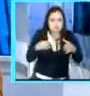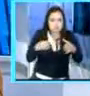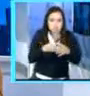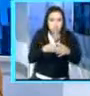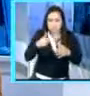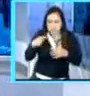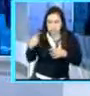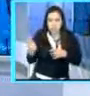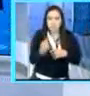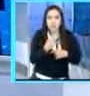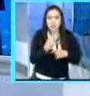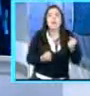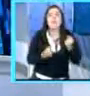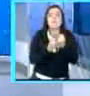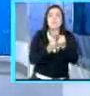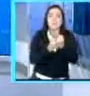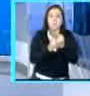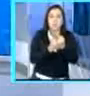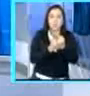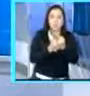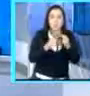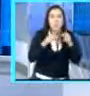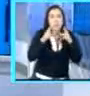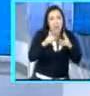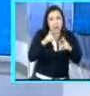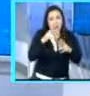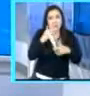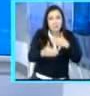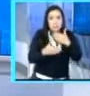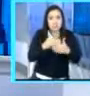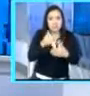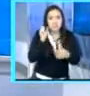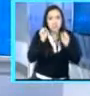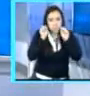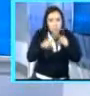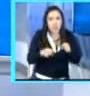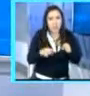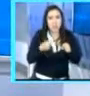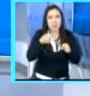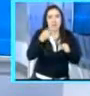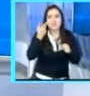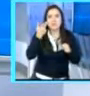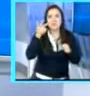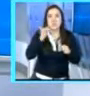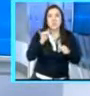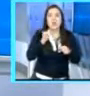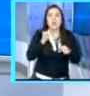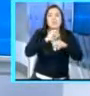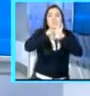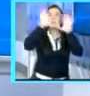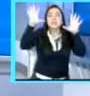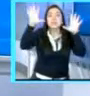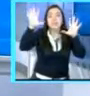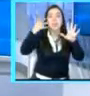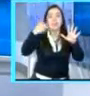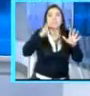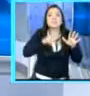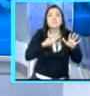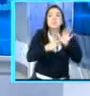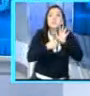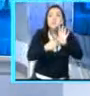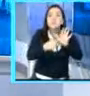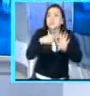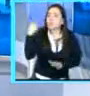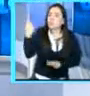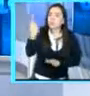vemos en como positivo. En paralelo esperamos que haya pasos respecto a cómo se va a manejar el tema de transparencia tanto en el Congreso